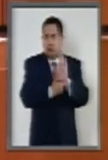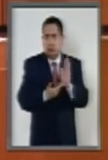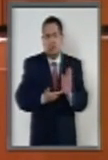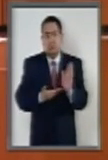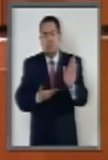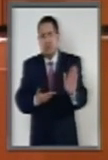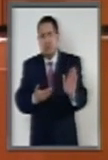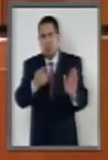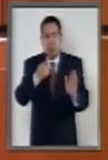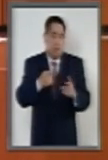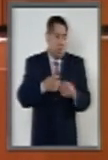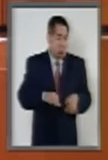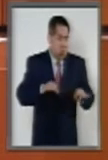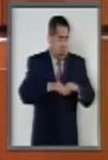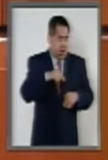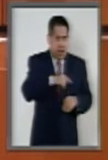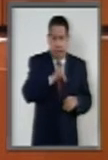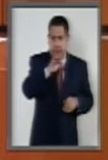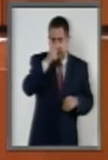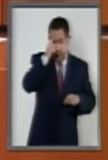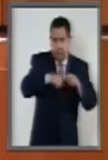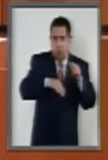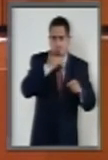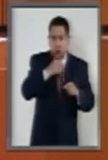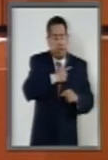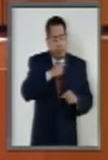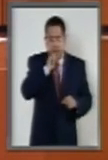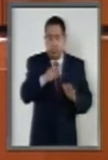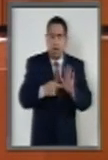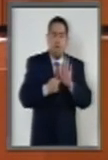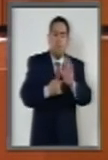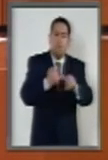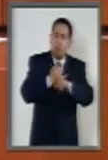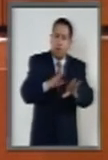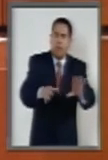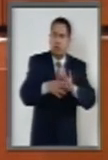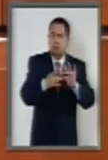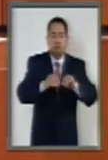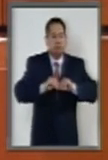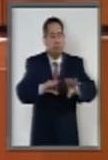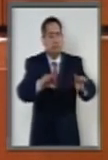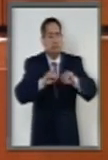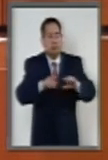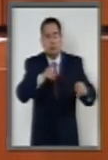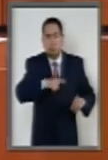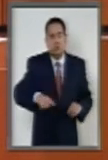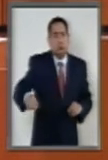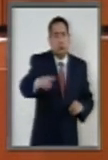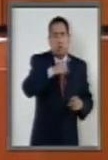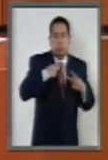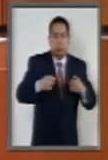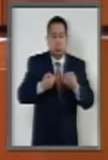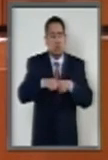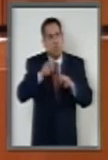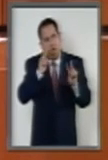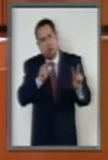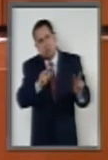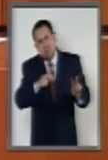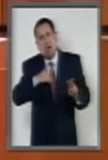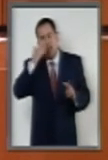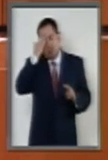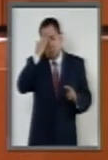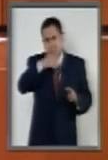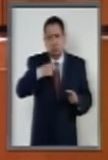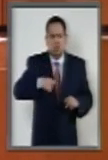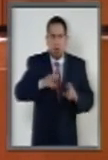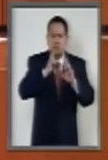la Fiscalía contra la corrupción. Esta Fiscalía tiene que estar obligada a responder ante la